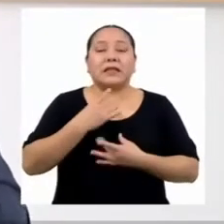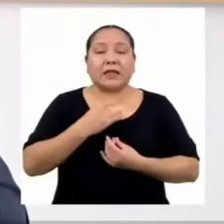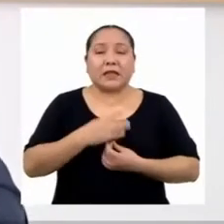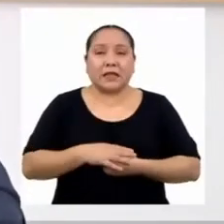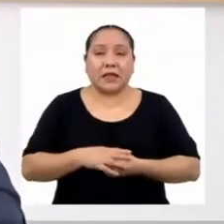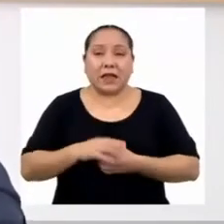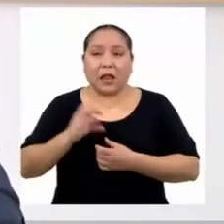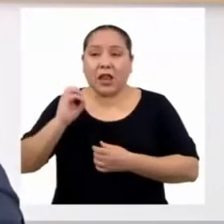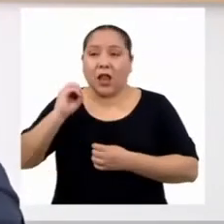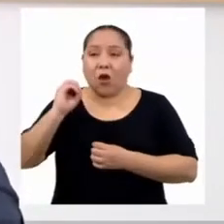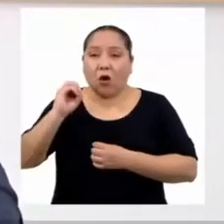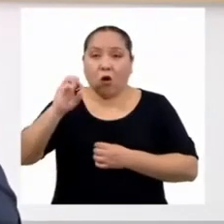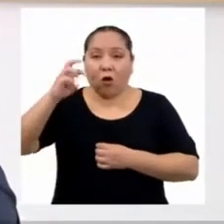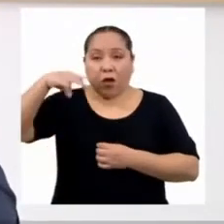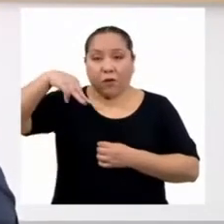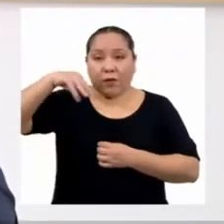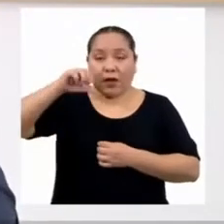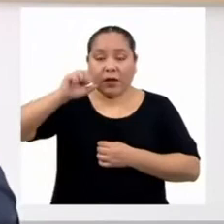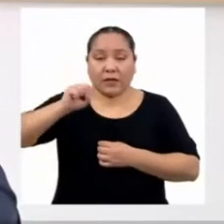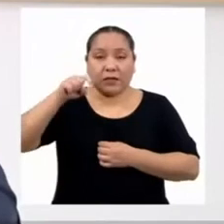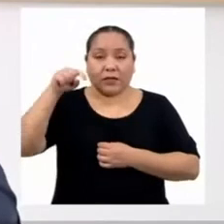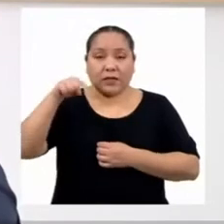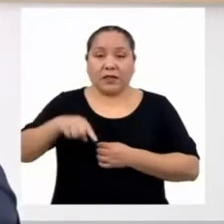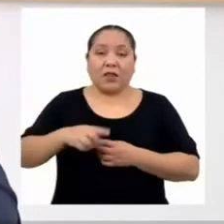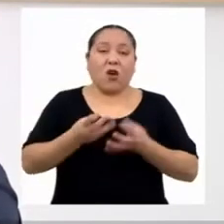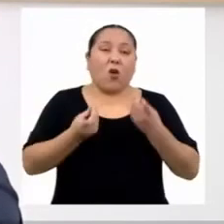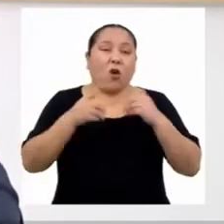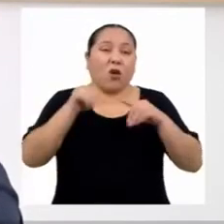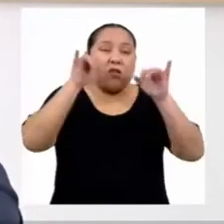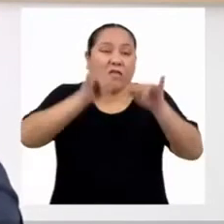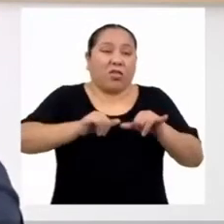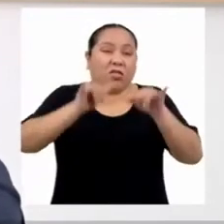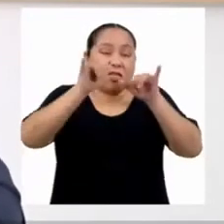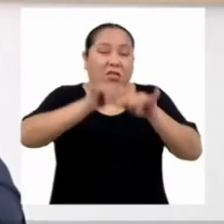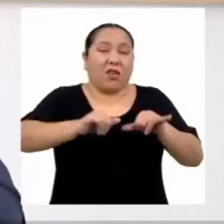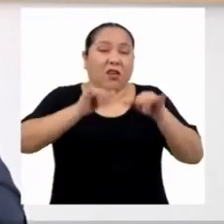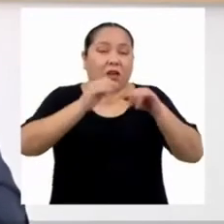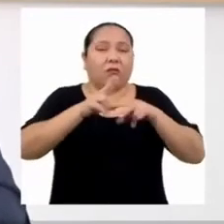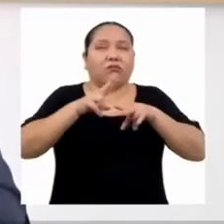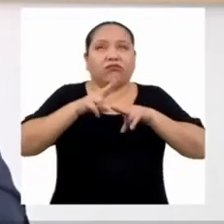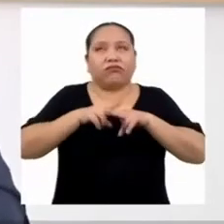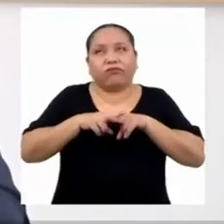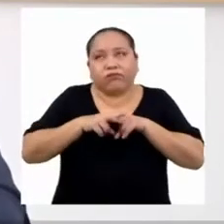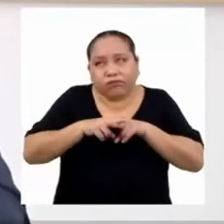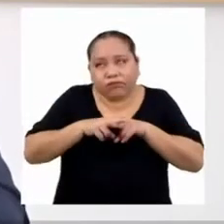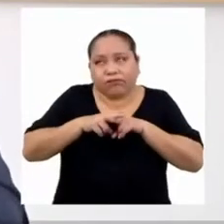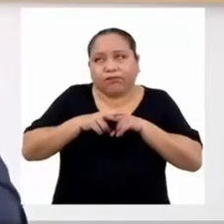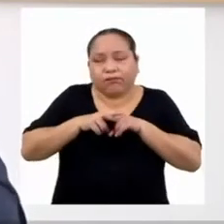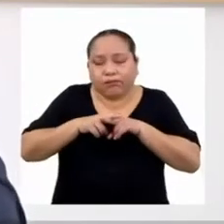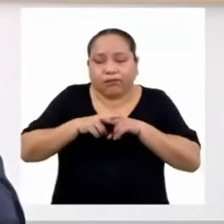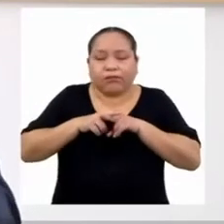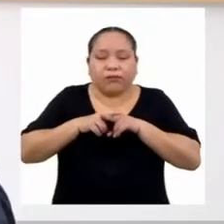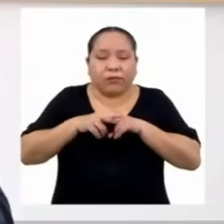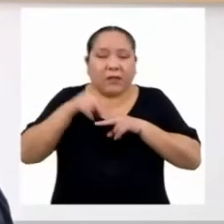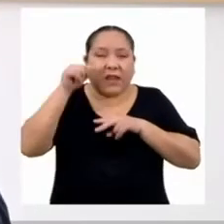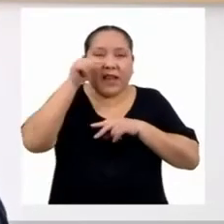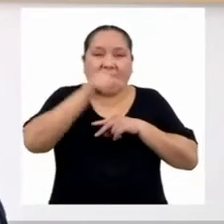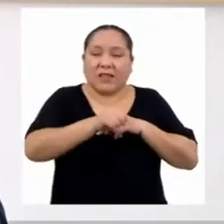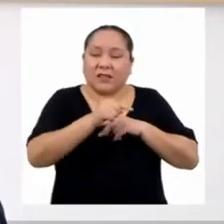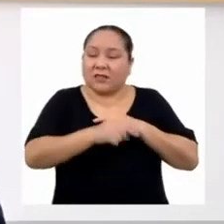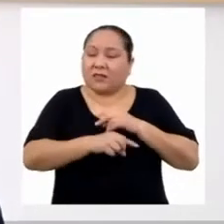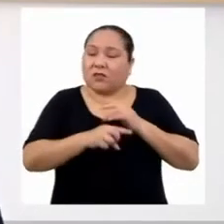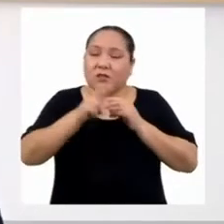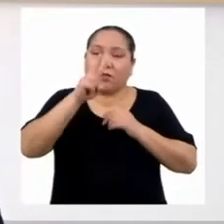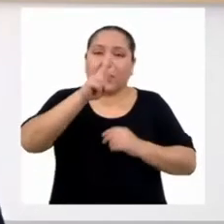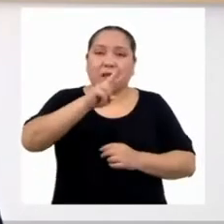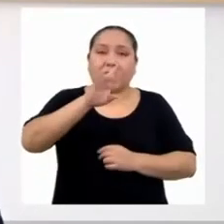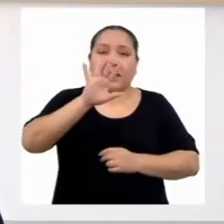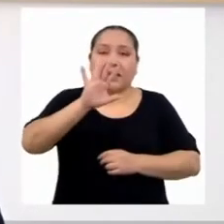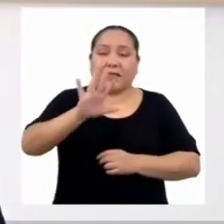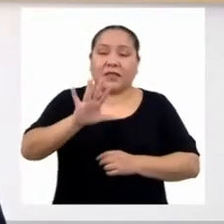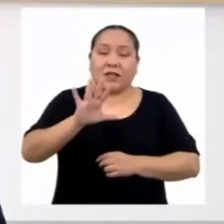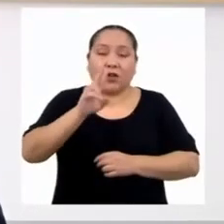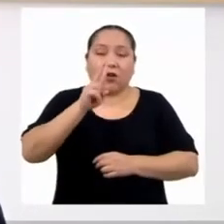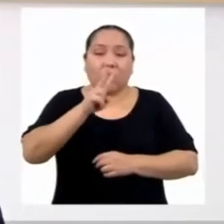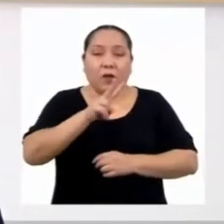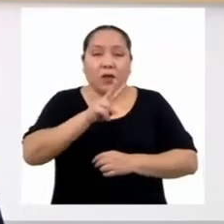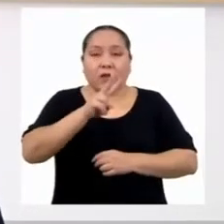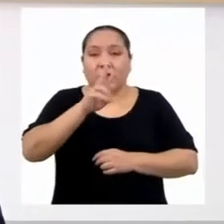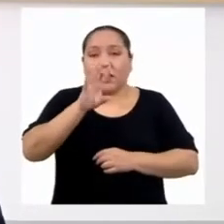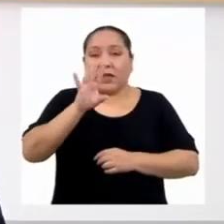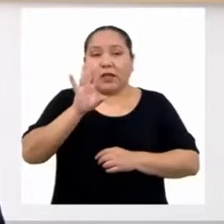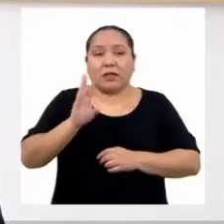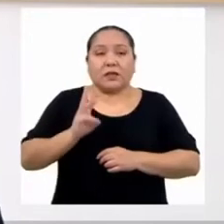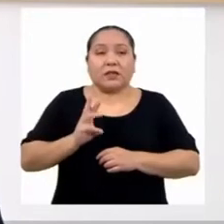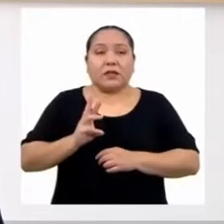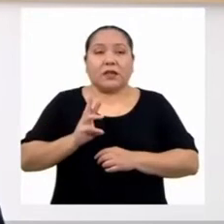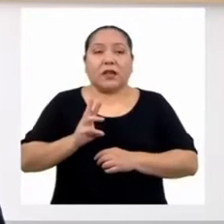que la inactividad física es la causa principal de aproximadamente un 21 a 25% de los cánceres de mama y de colon,